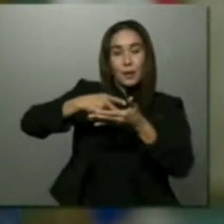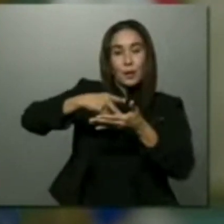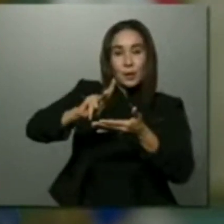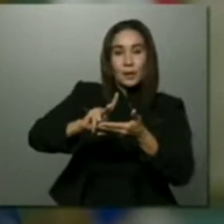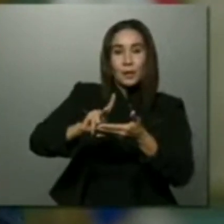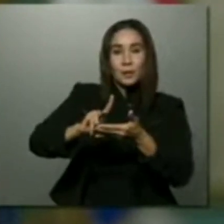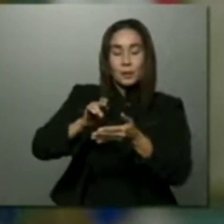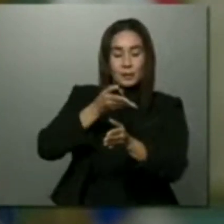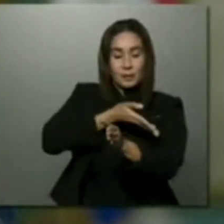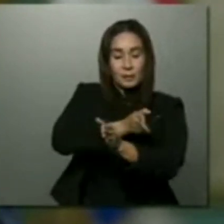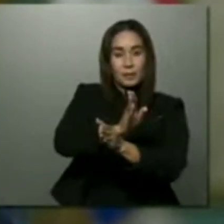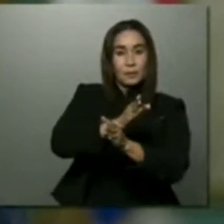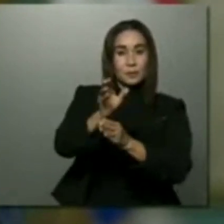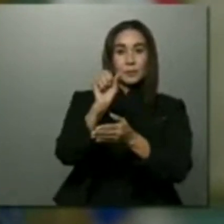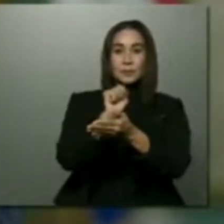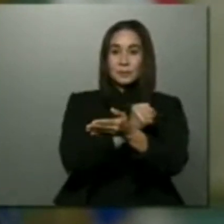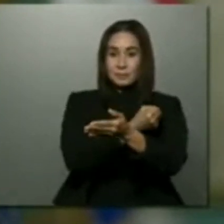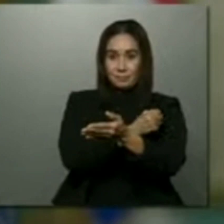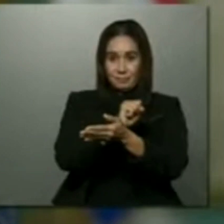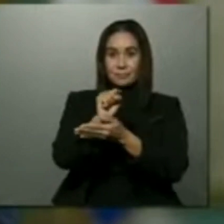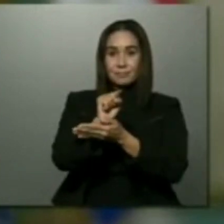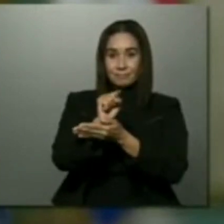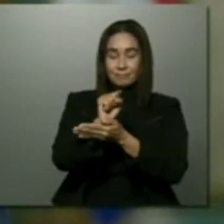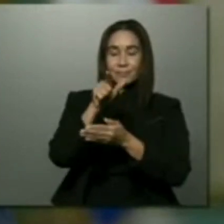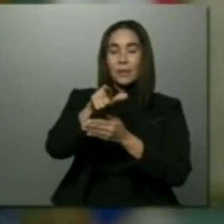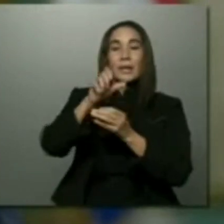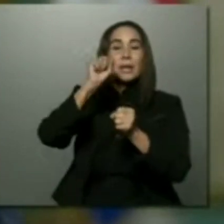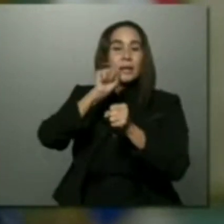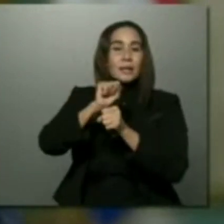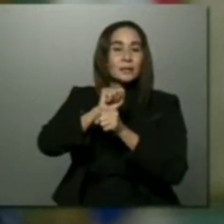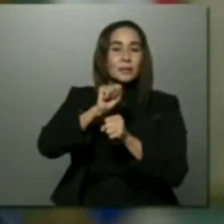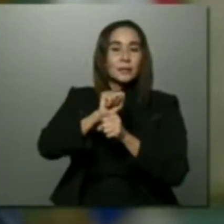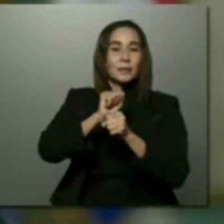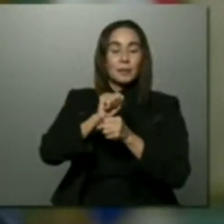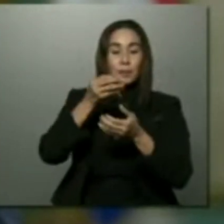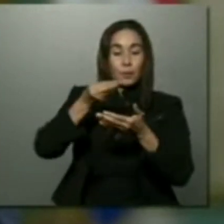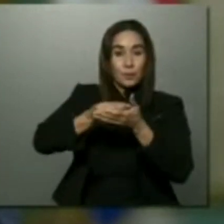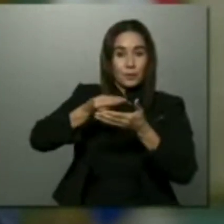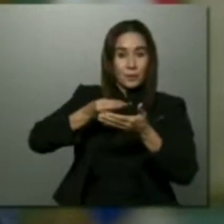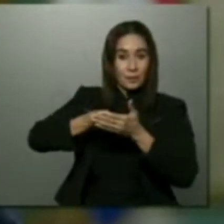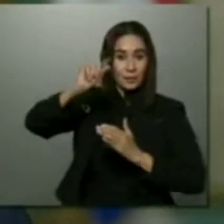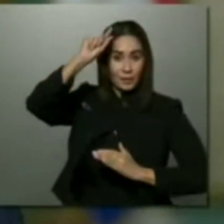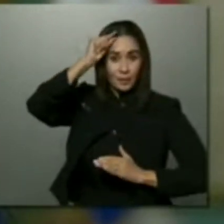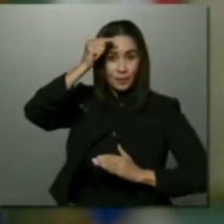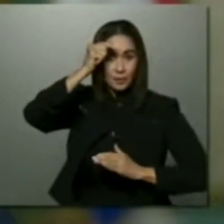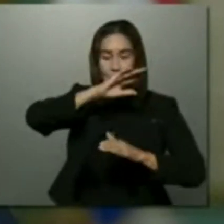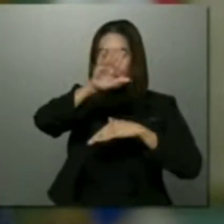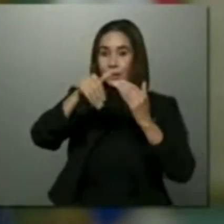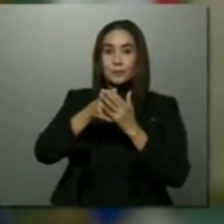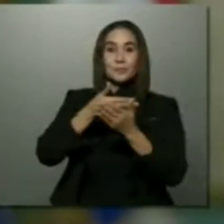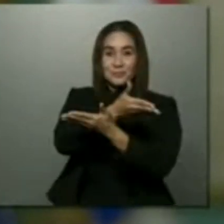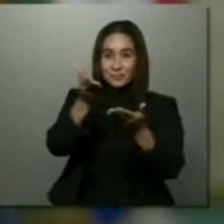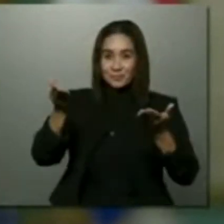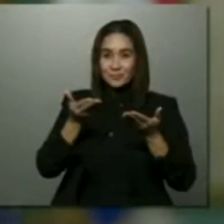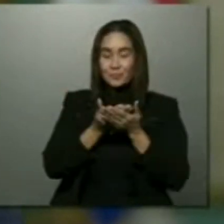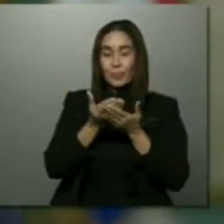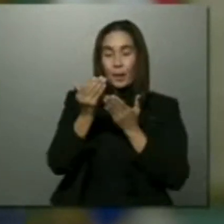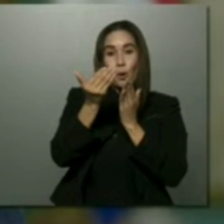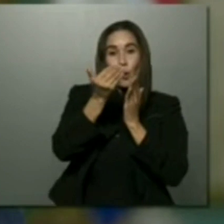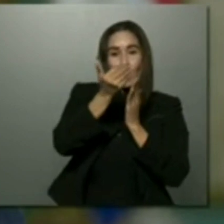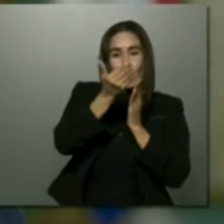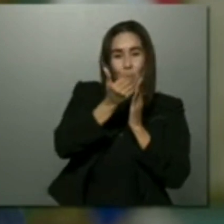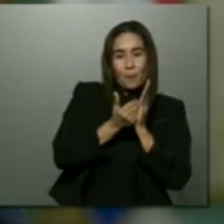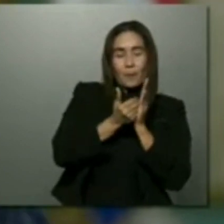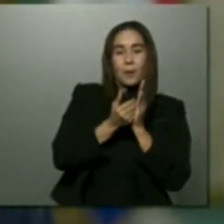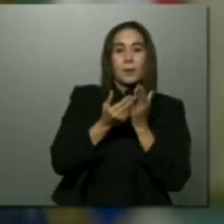concesión de la autopista de Samaná. Esa operación le generará al Estado y a todos ustedes un ahorro de